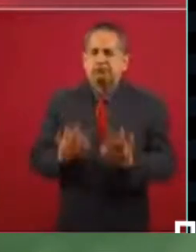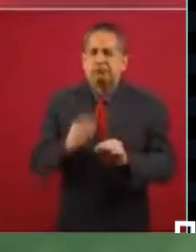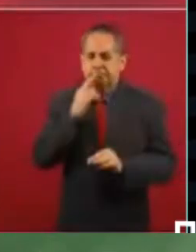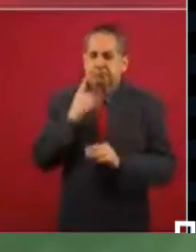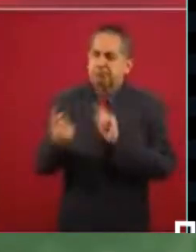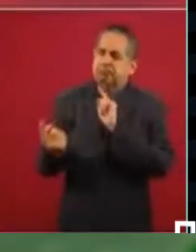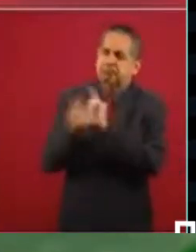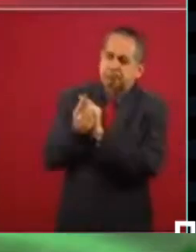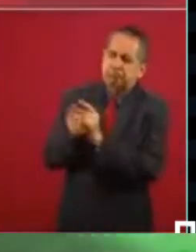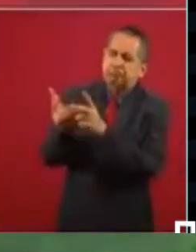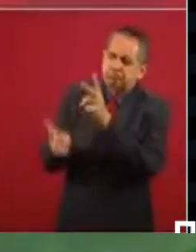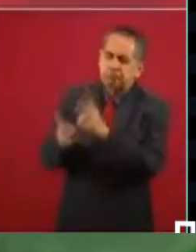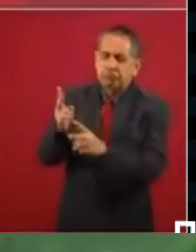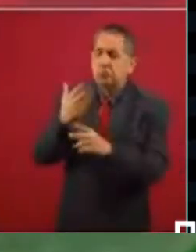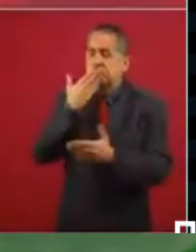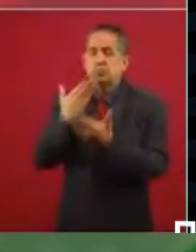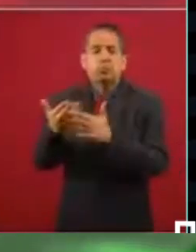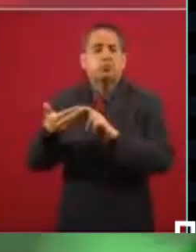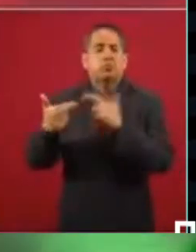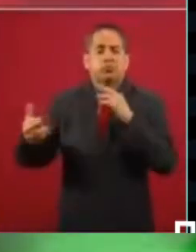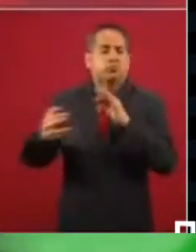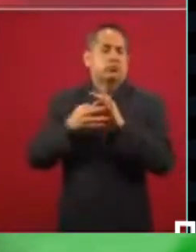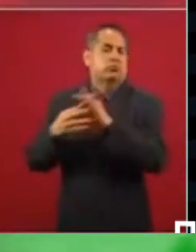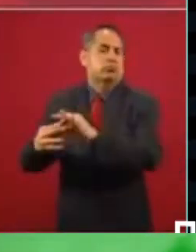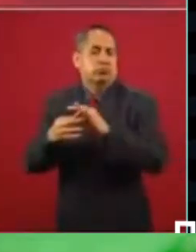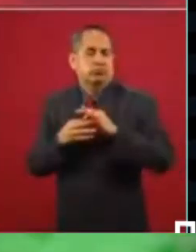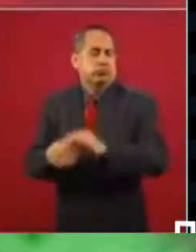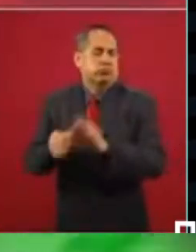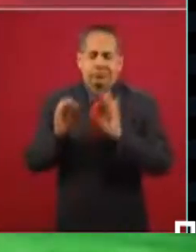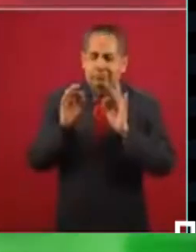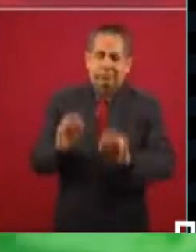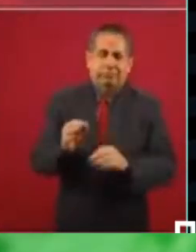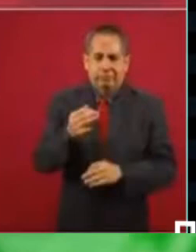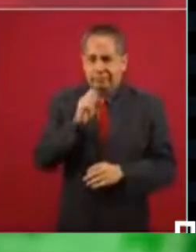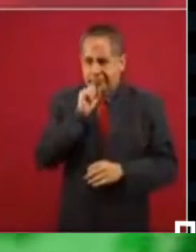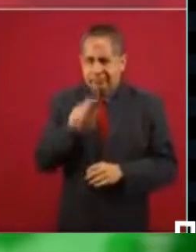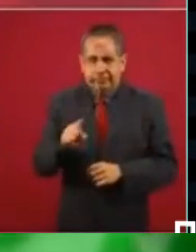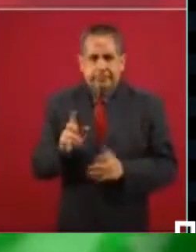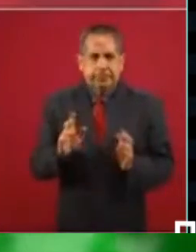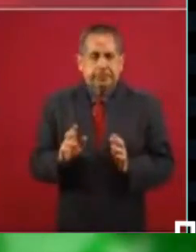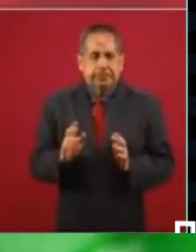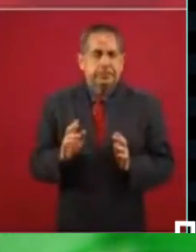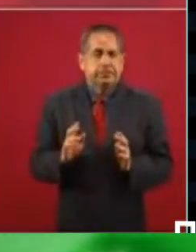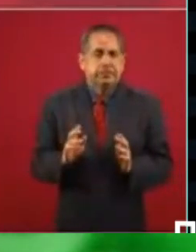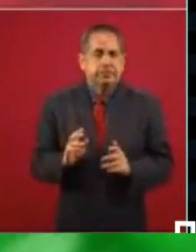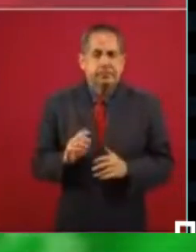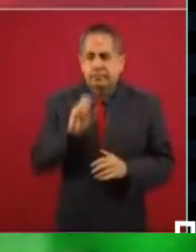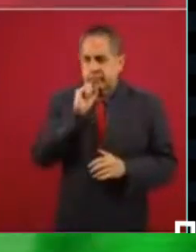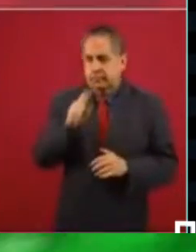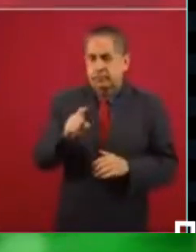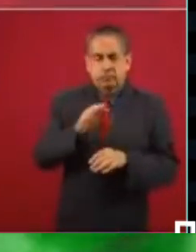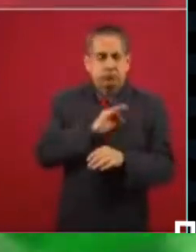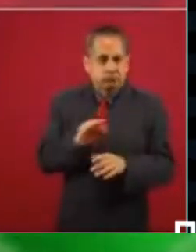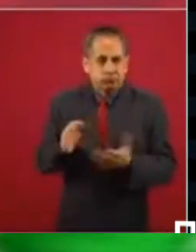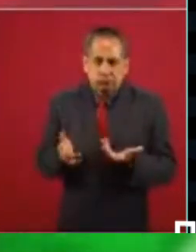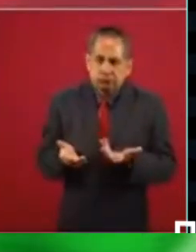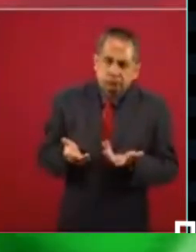buenas relaciones y el poder